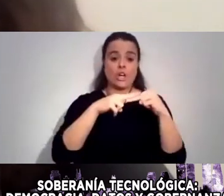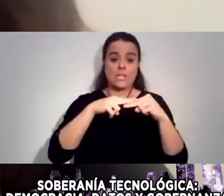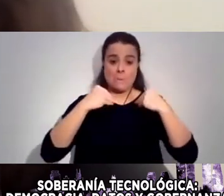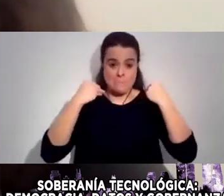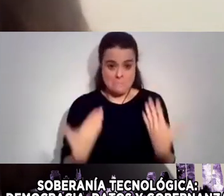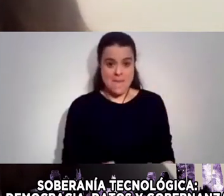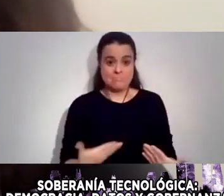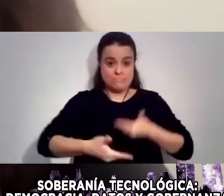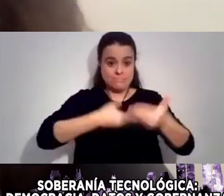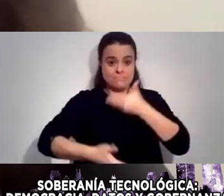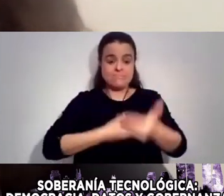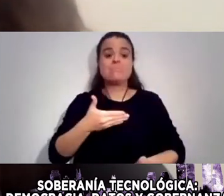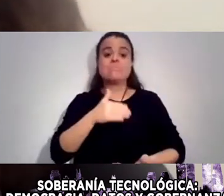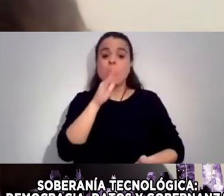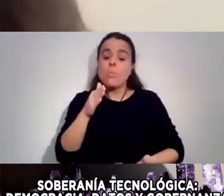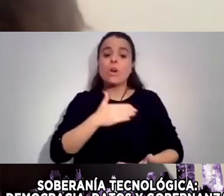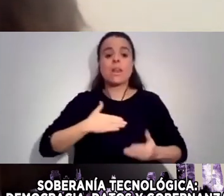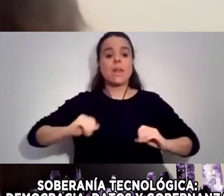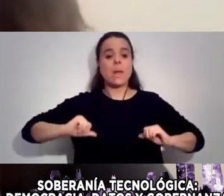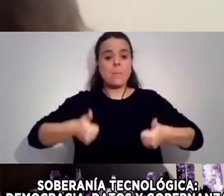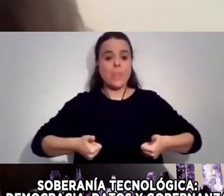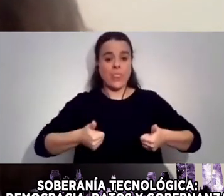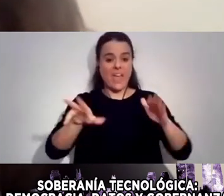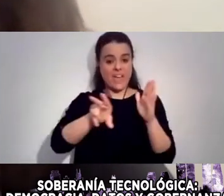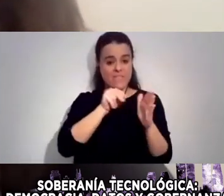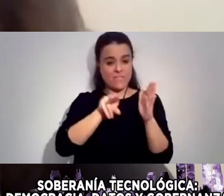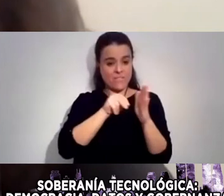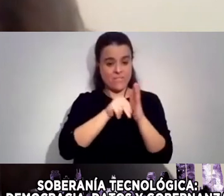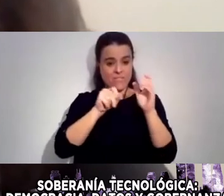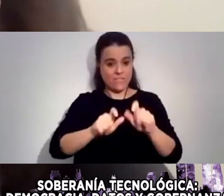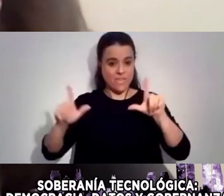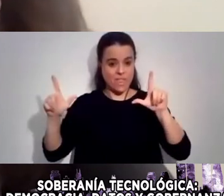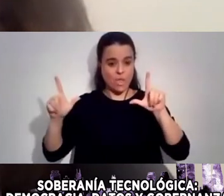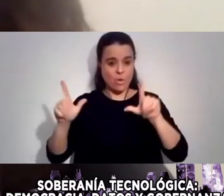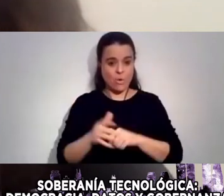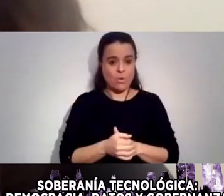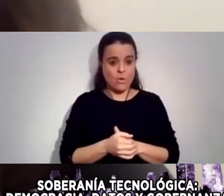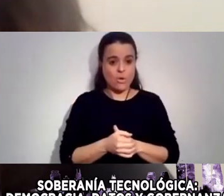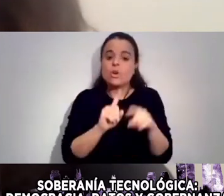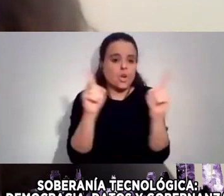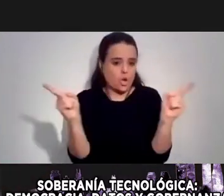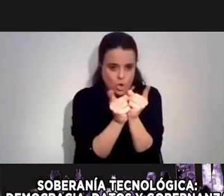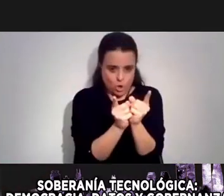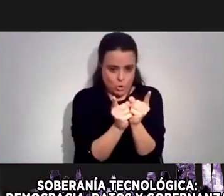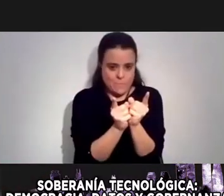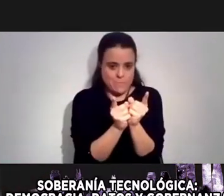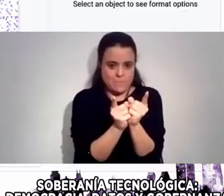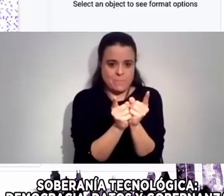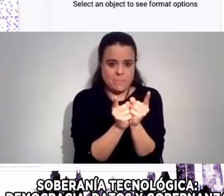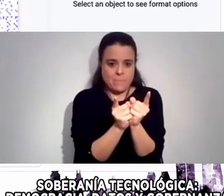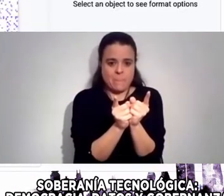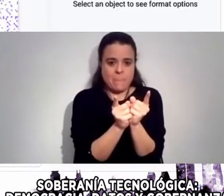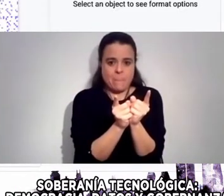porque íbamos a arrancar con algo, con un video muy corto, porque creo que va a servir